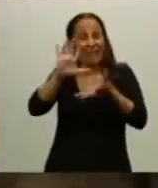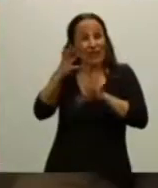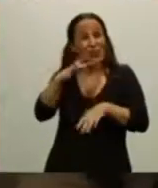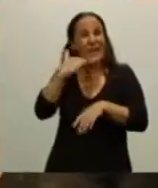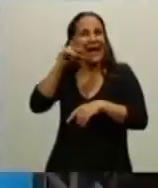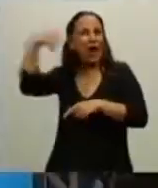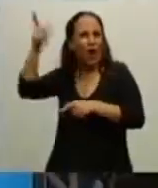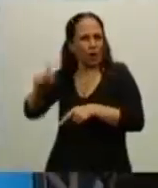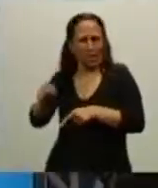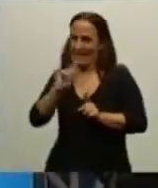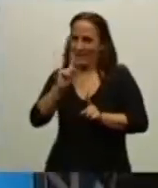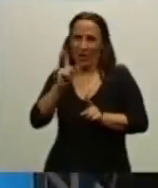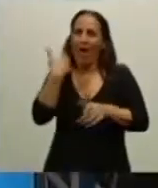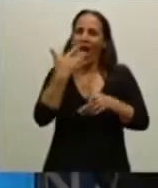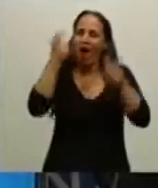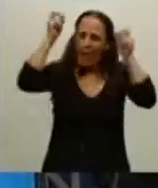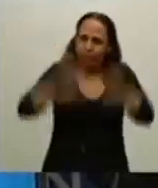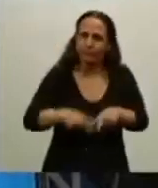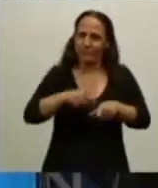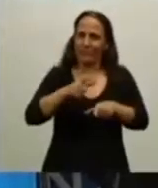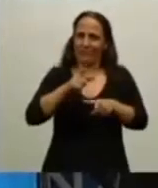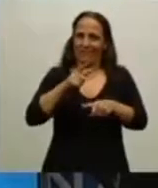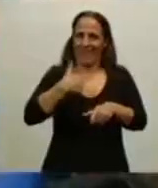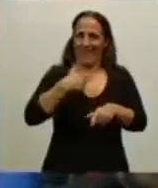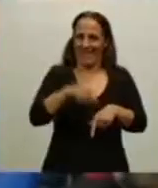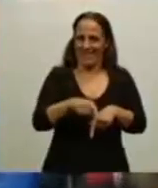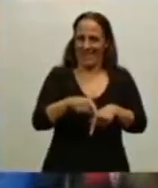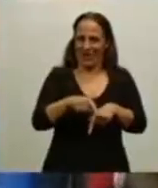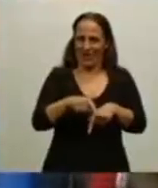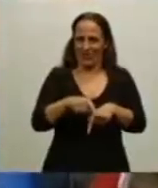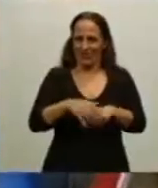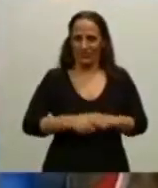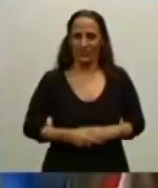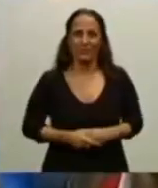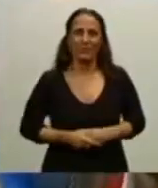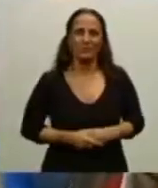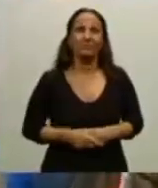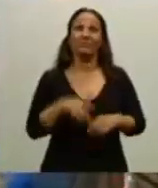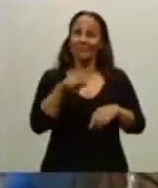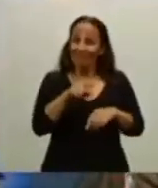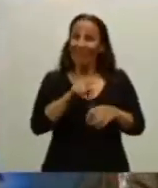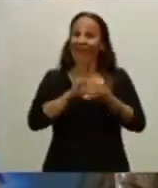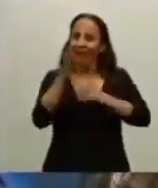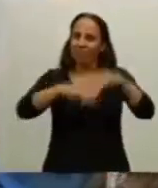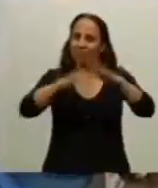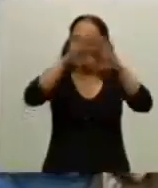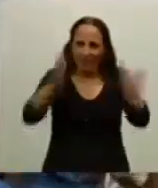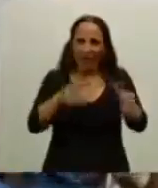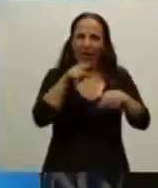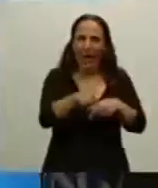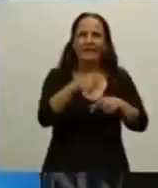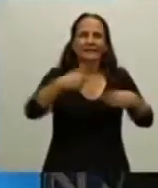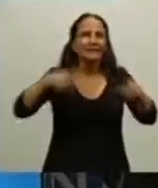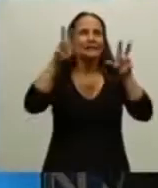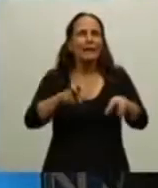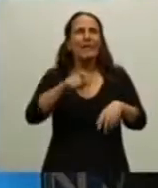que habla de ladera y estaciona el coche, que es como tenemos que hablar los argentinos. Y que esa construcción cultural, no se ríen